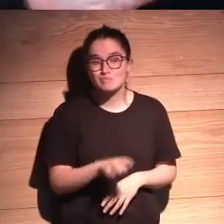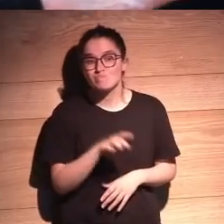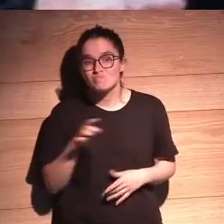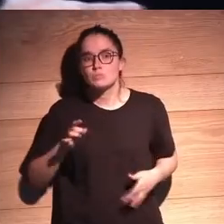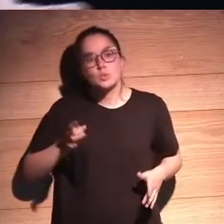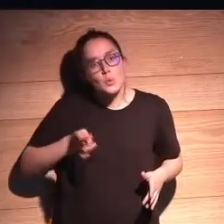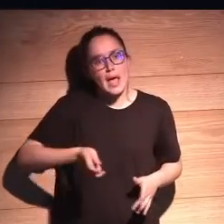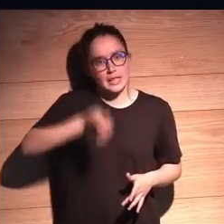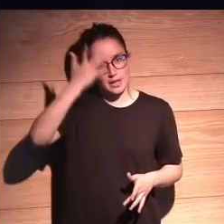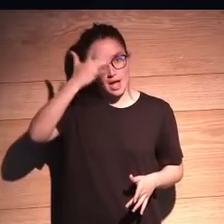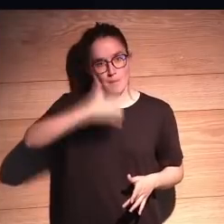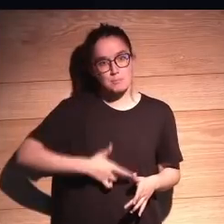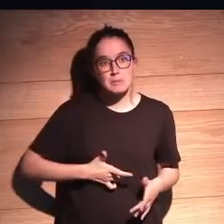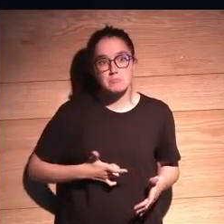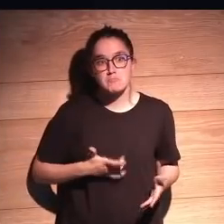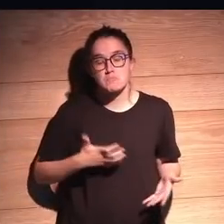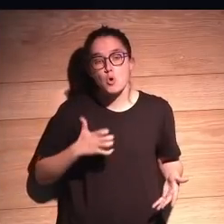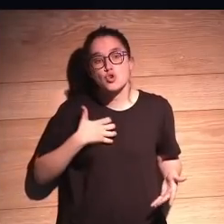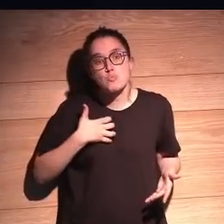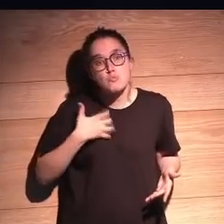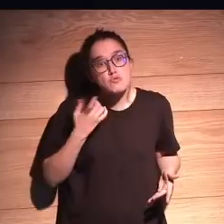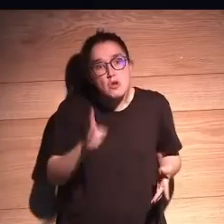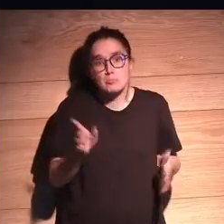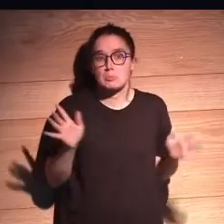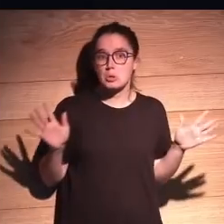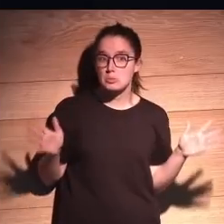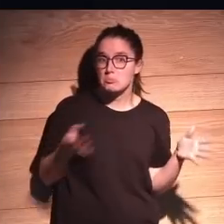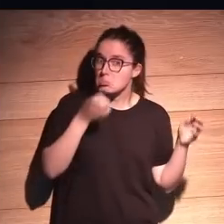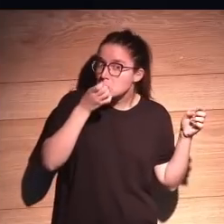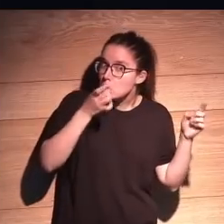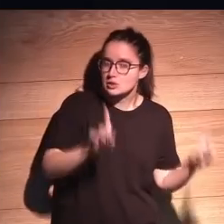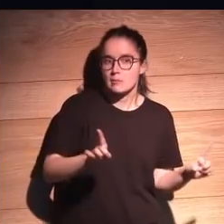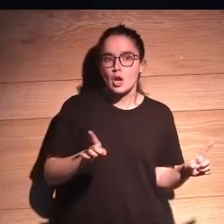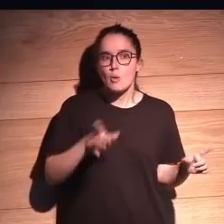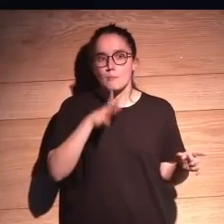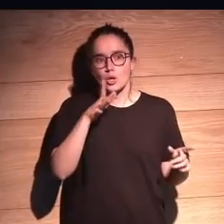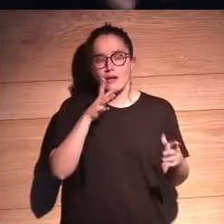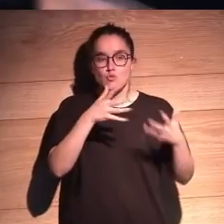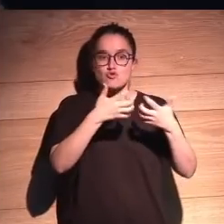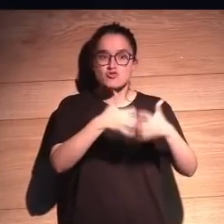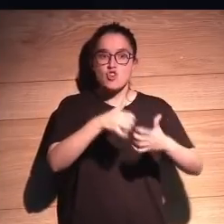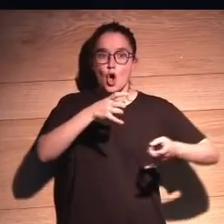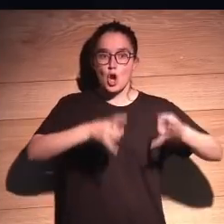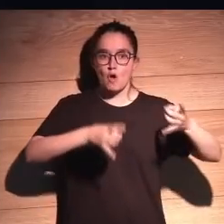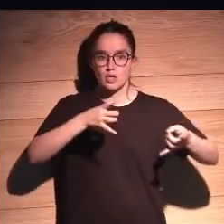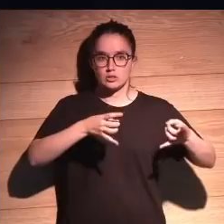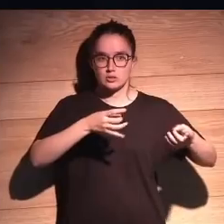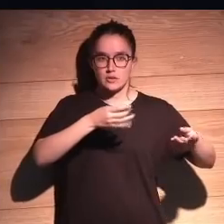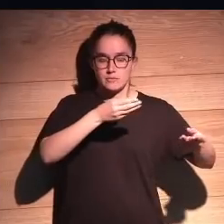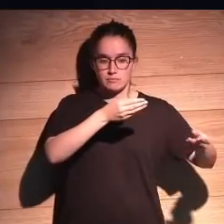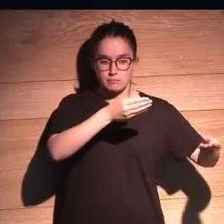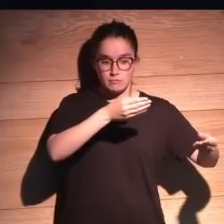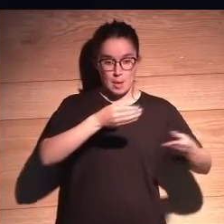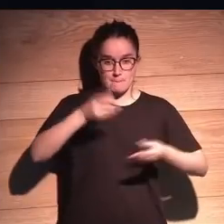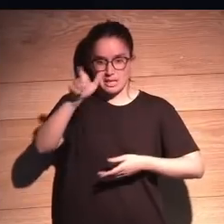Bueno, hay una idea. Que a mí esa idea no me molesta. ¿Por qué no dotamos a un robot que sustituye